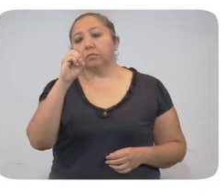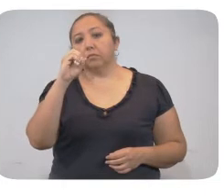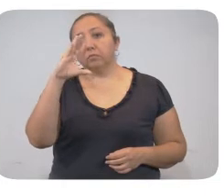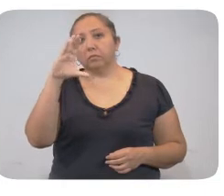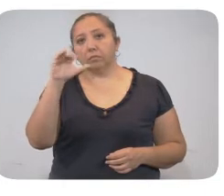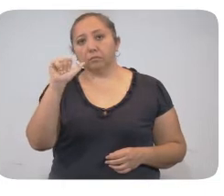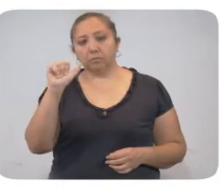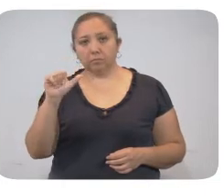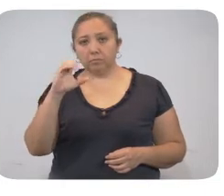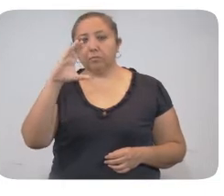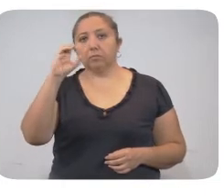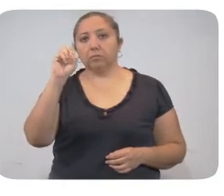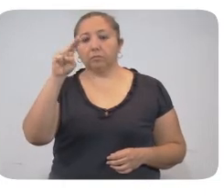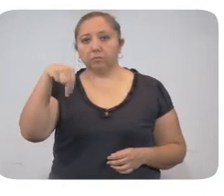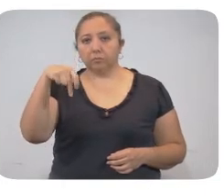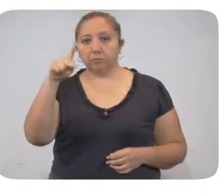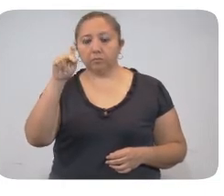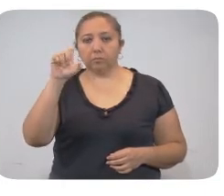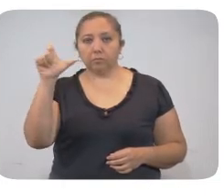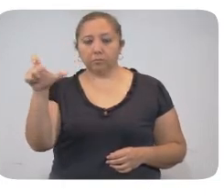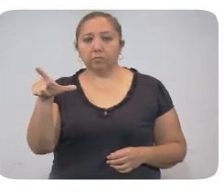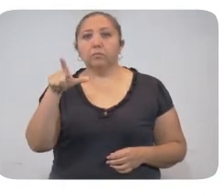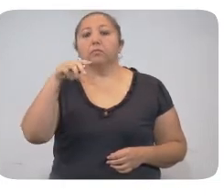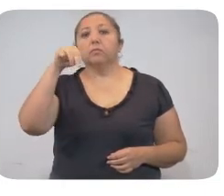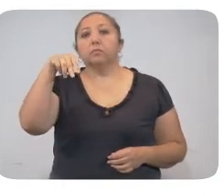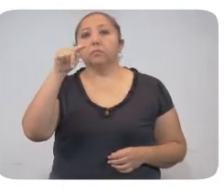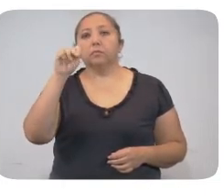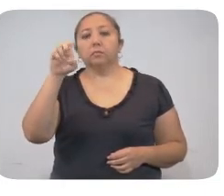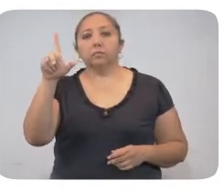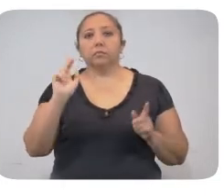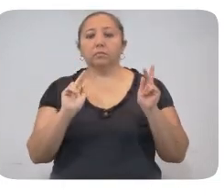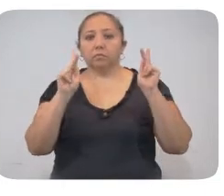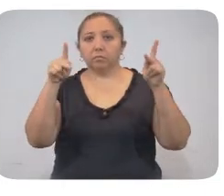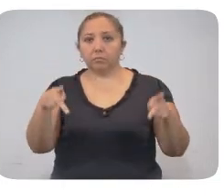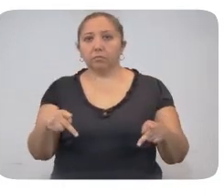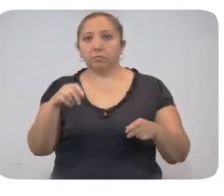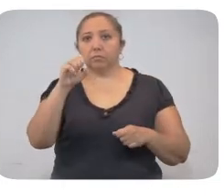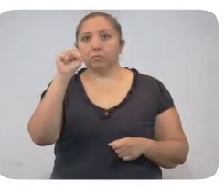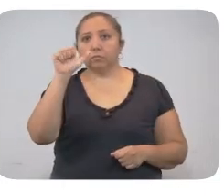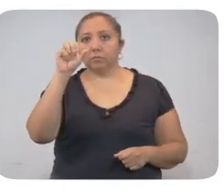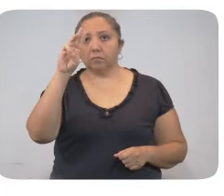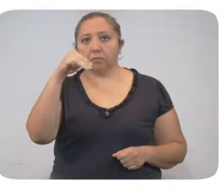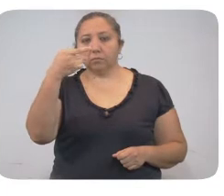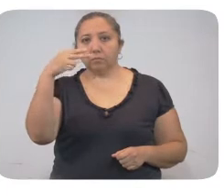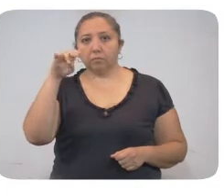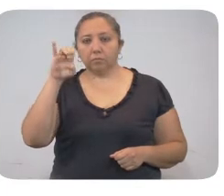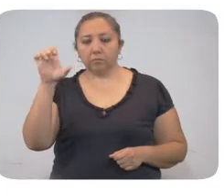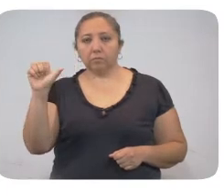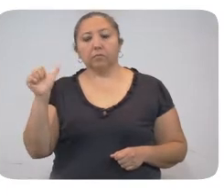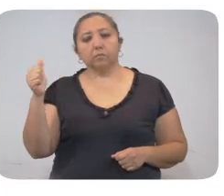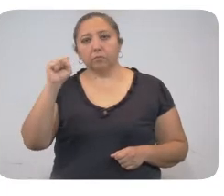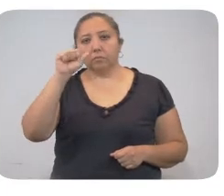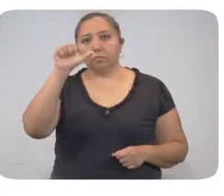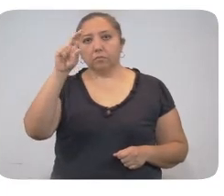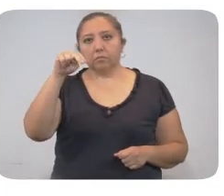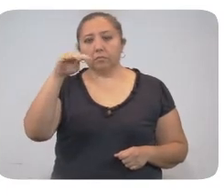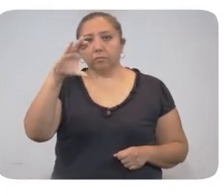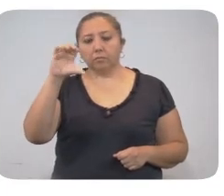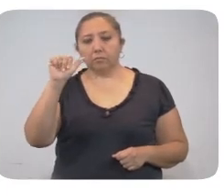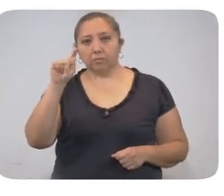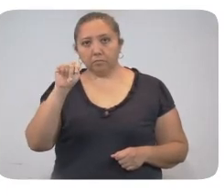en Concal, Isamal, Motul, Oixcuscab, Progreso, Samajil, Sanacat, Tetis,